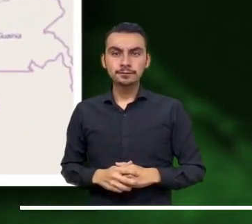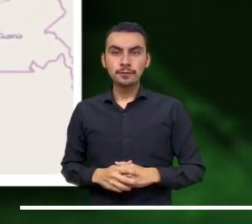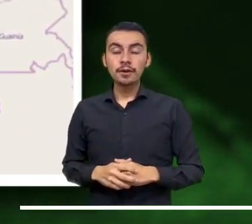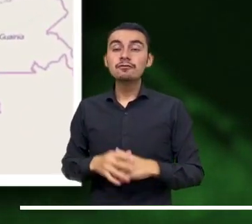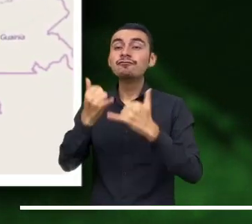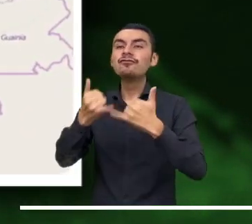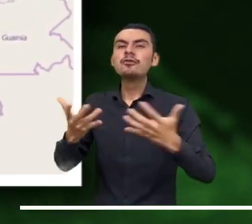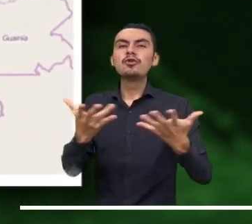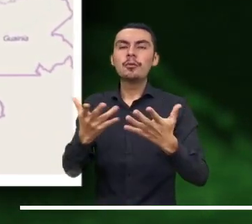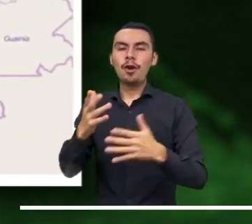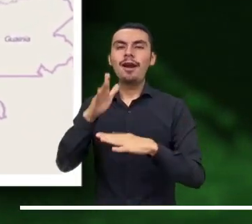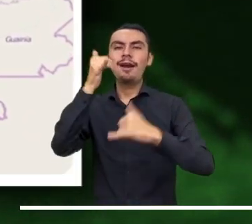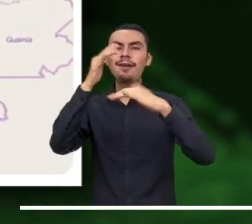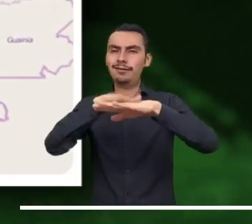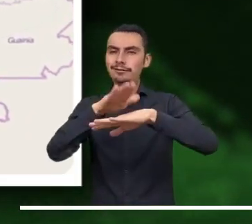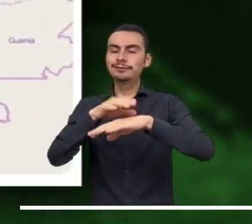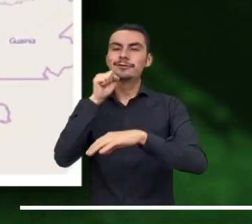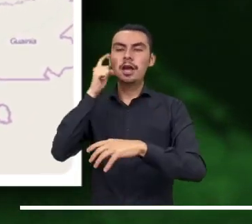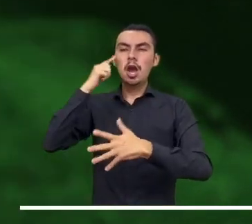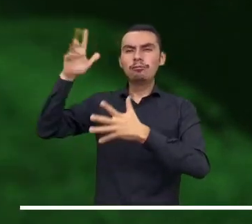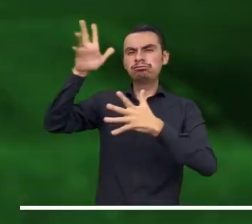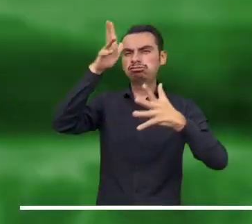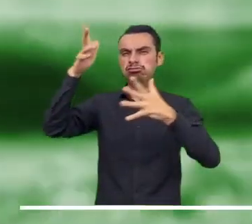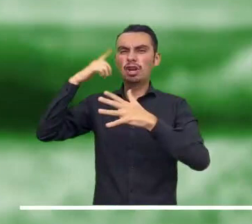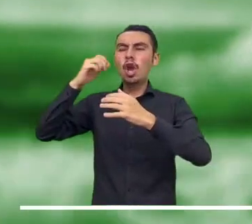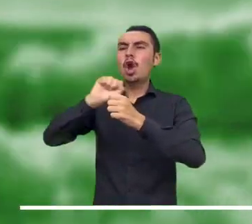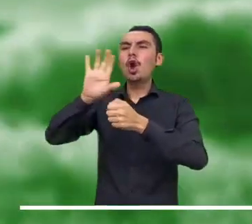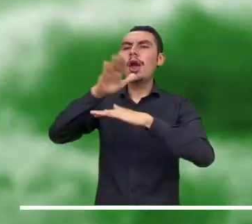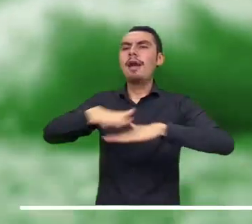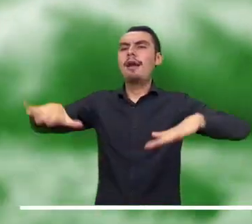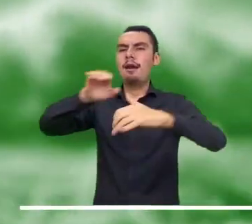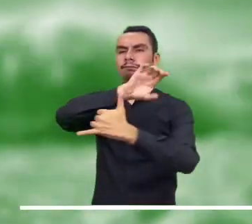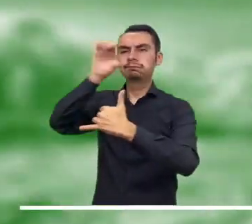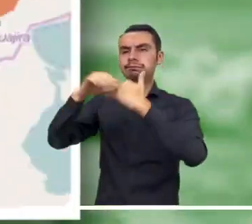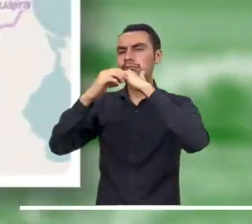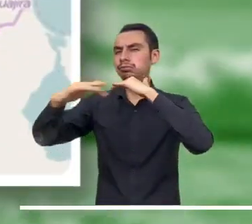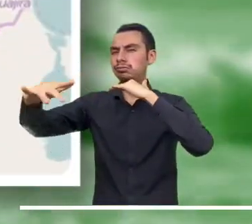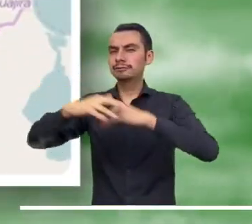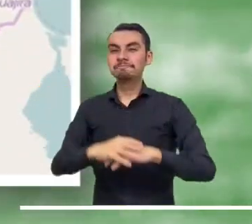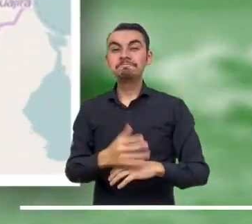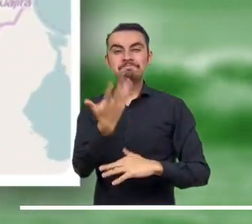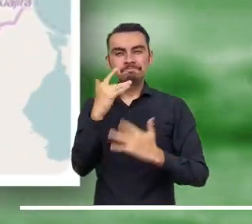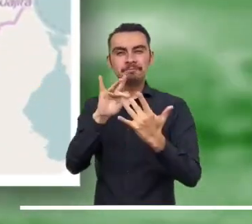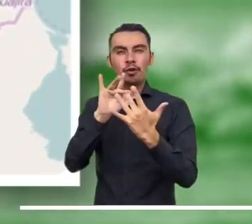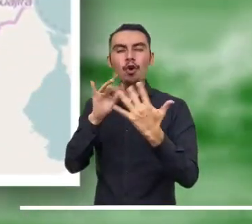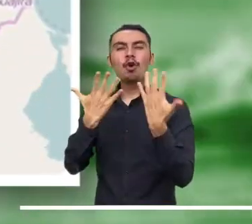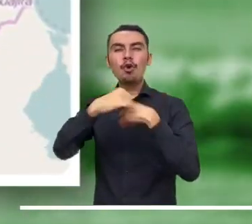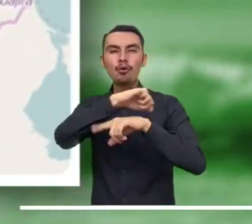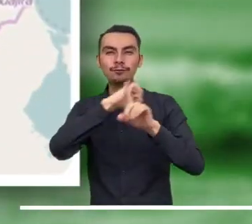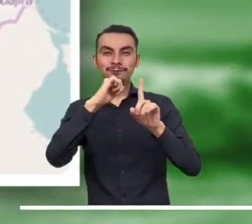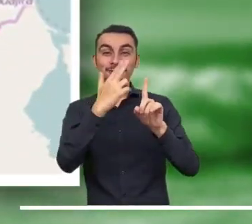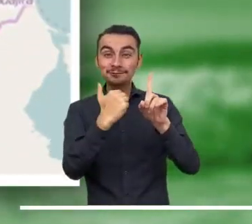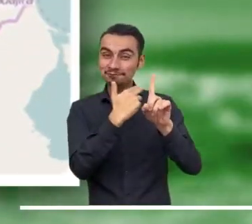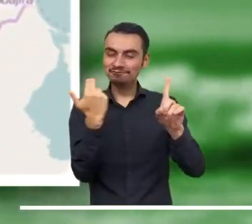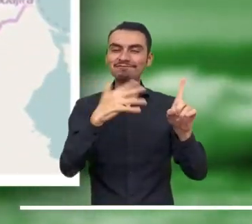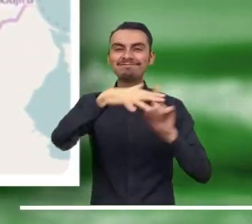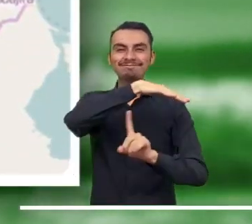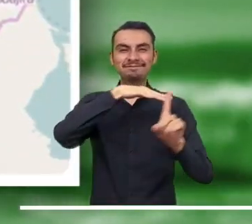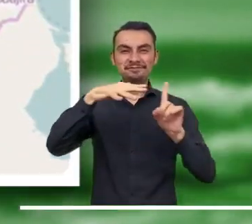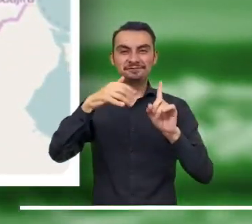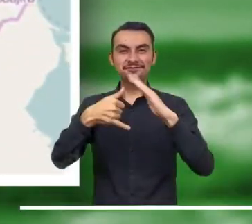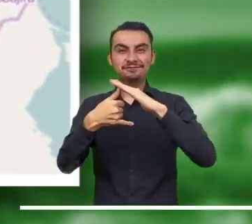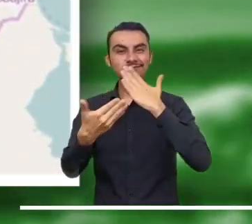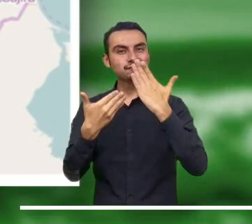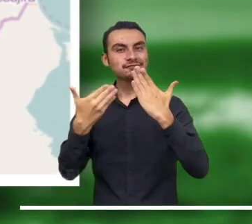andina, Casanare, Putumayo y Caquetá. Alerta naranja por tiempo lluvioso, tormentas y rachas de viento en el centro y